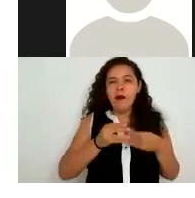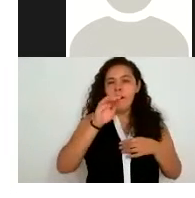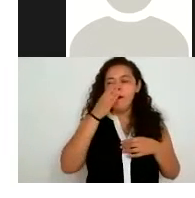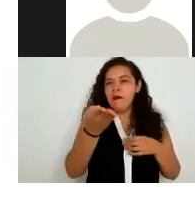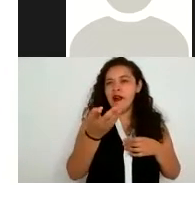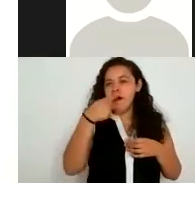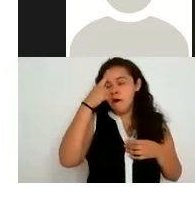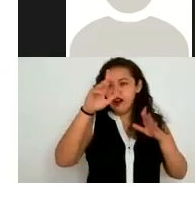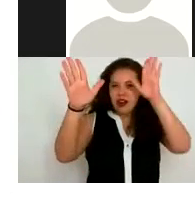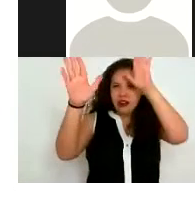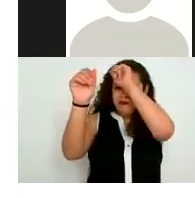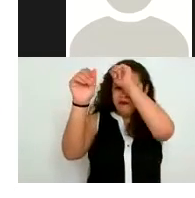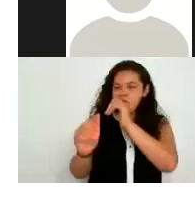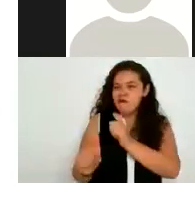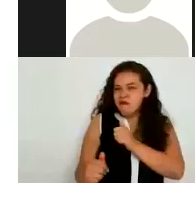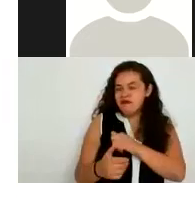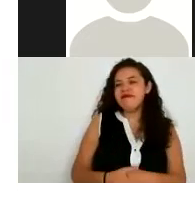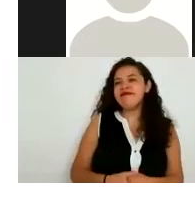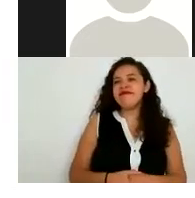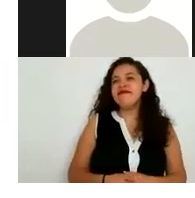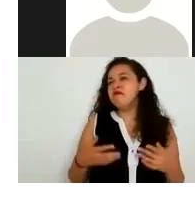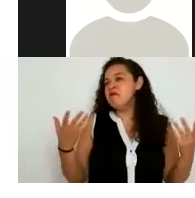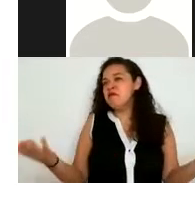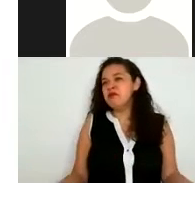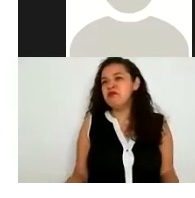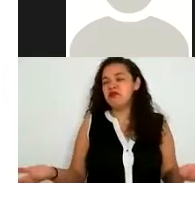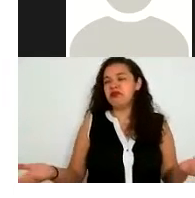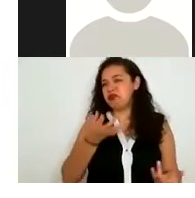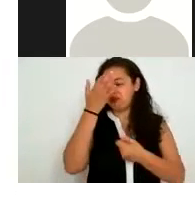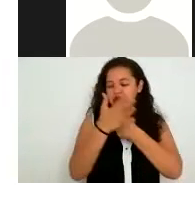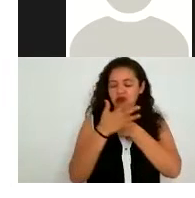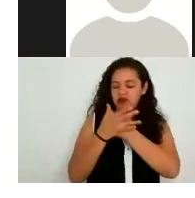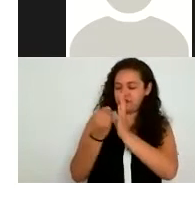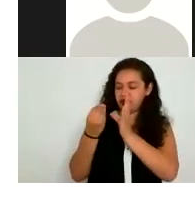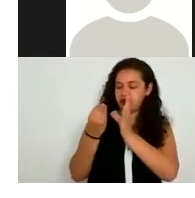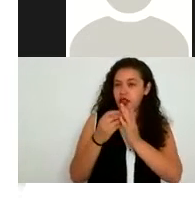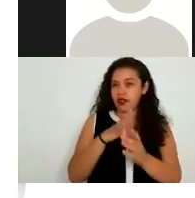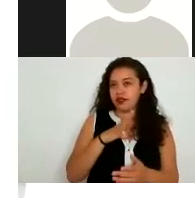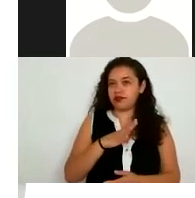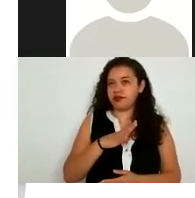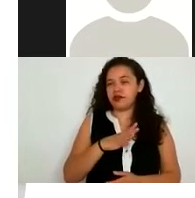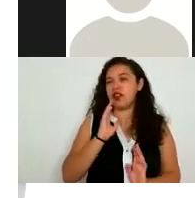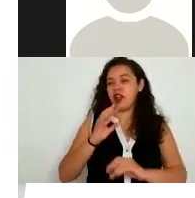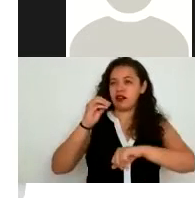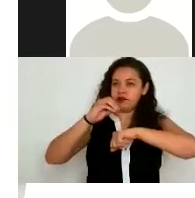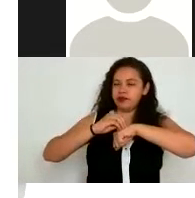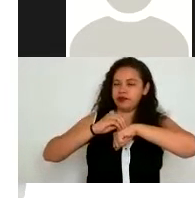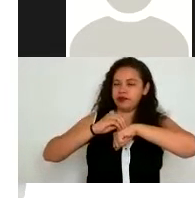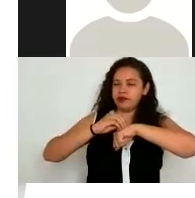en este caso igual hay avisos de privacidad donde se pone ahí que de manera